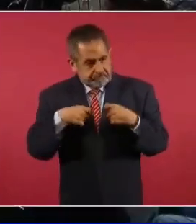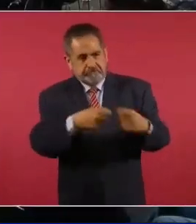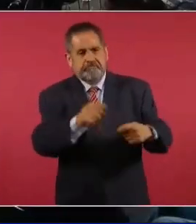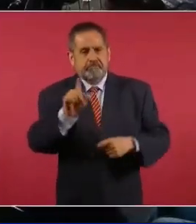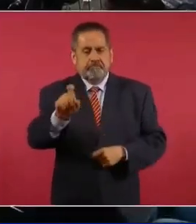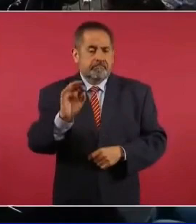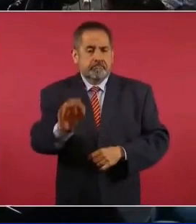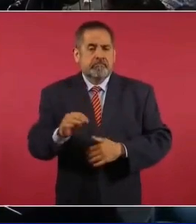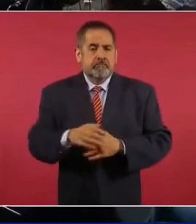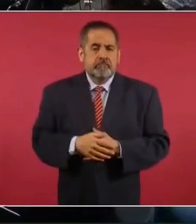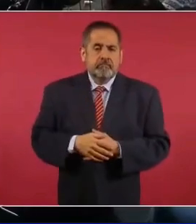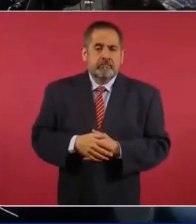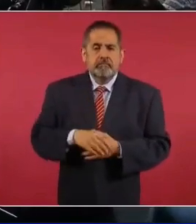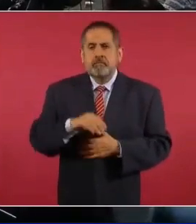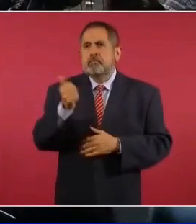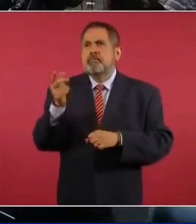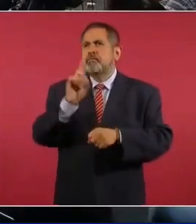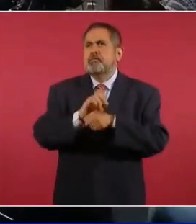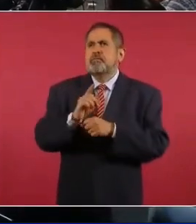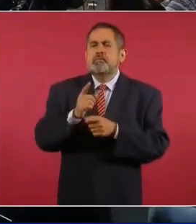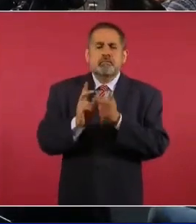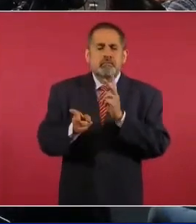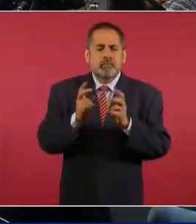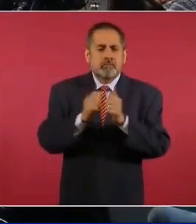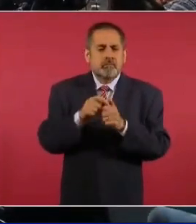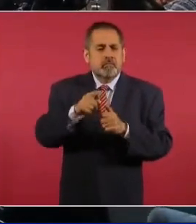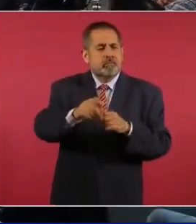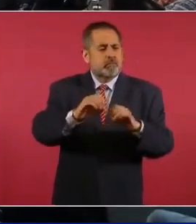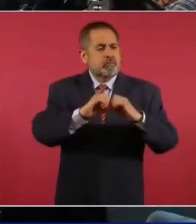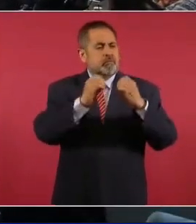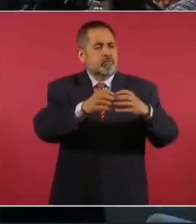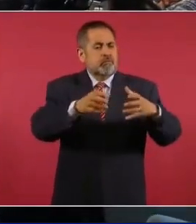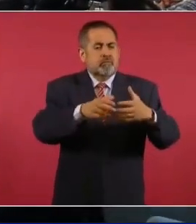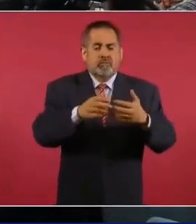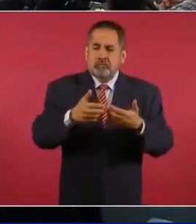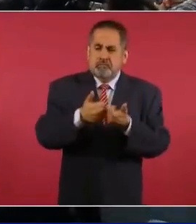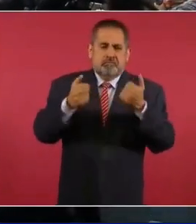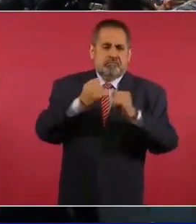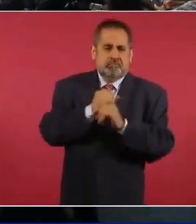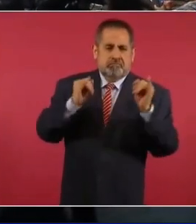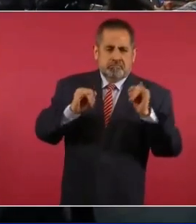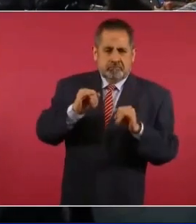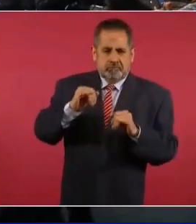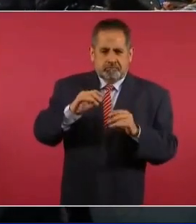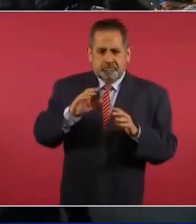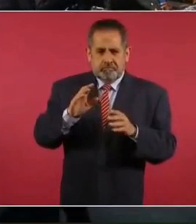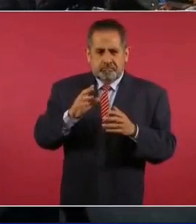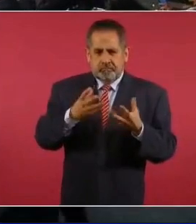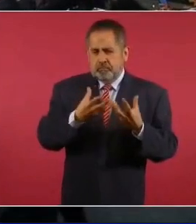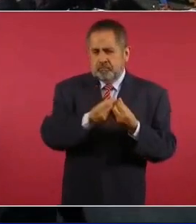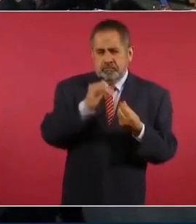En otra ocasión me encontré a una organización independiente de campesinos.